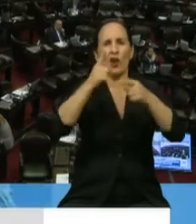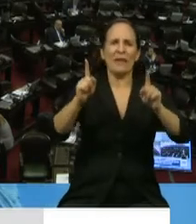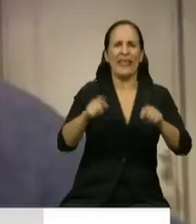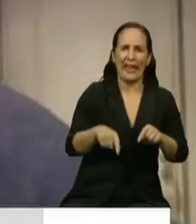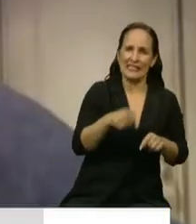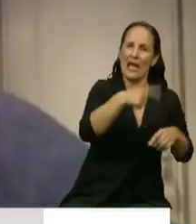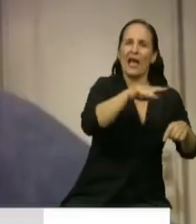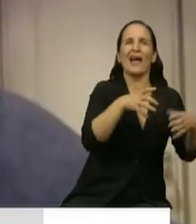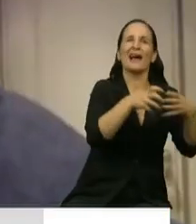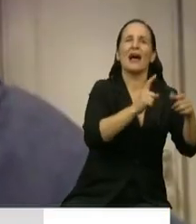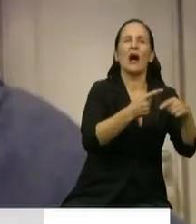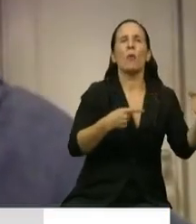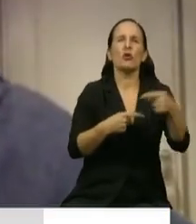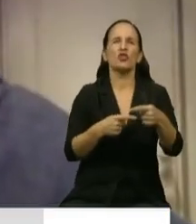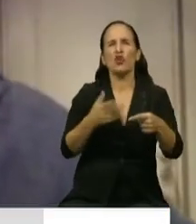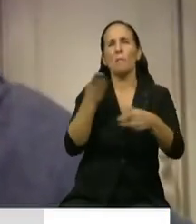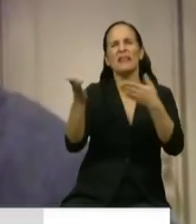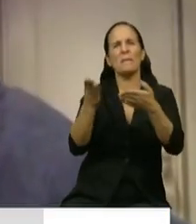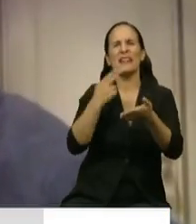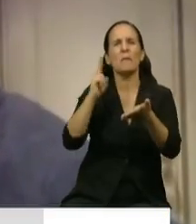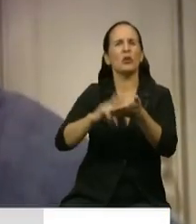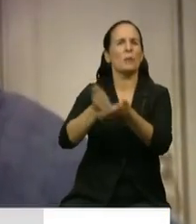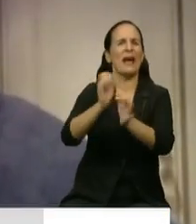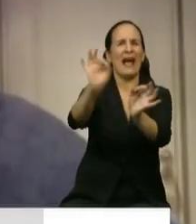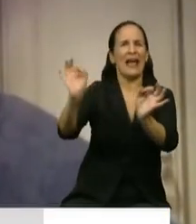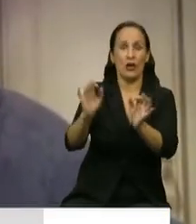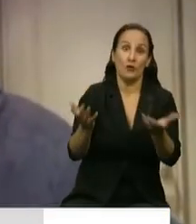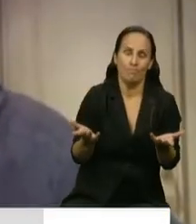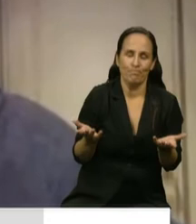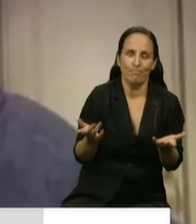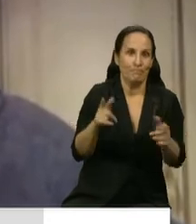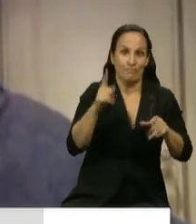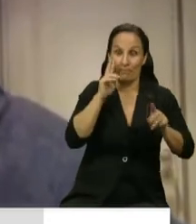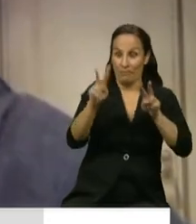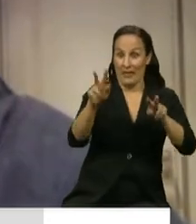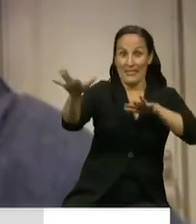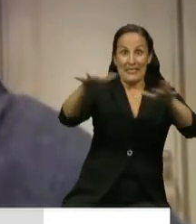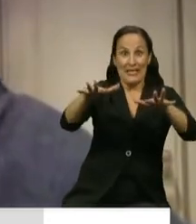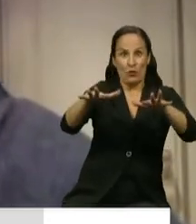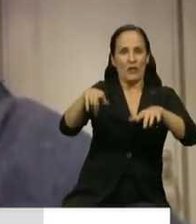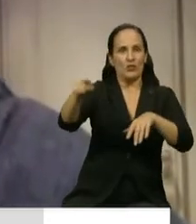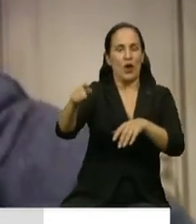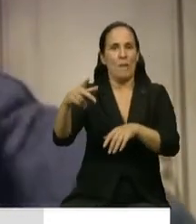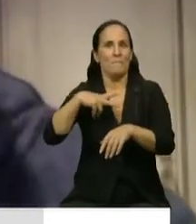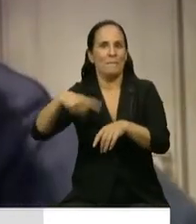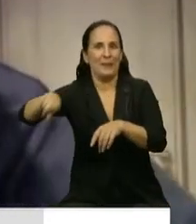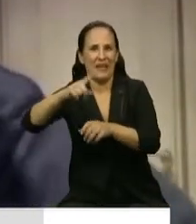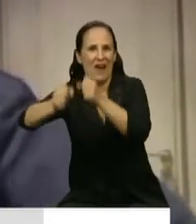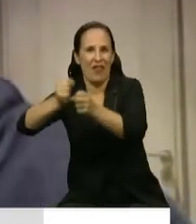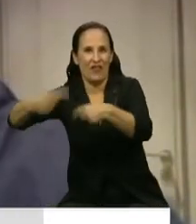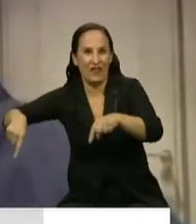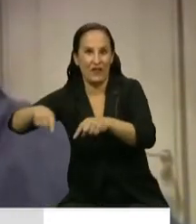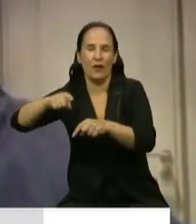Es el contexto el que exige hoy sostener al sector privado, en particular a los sectores productivos.